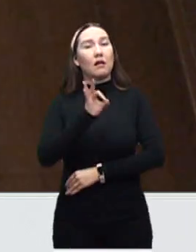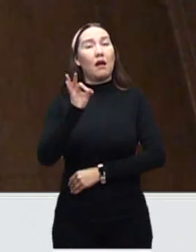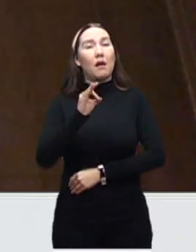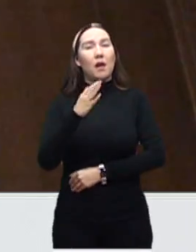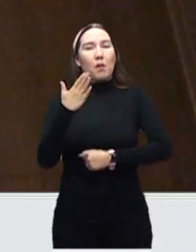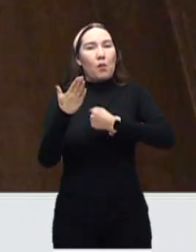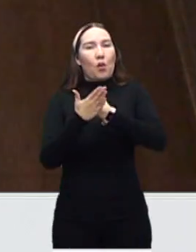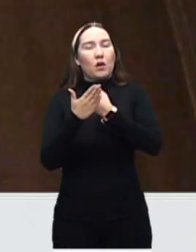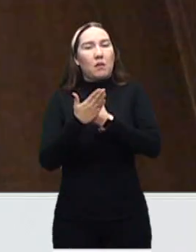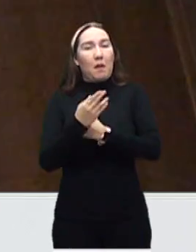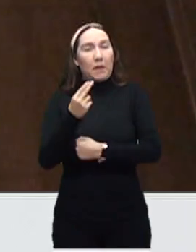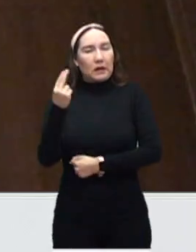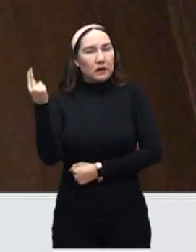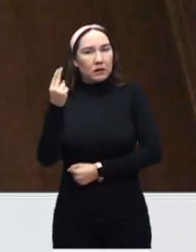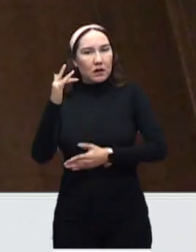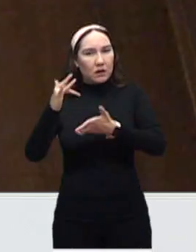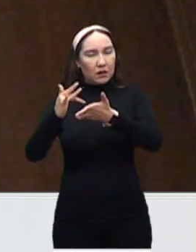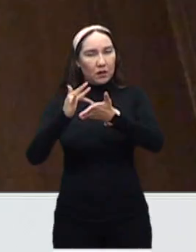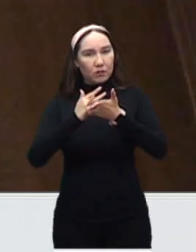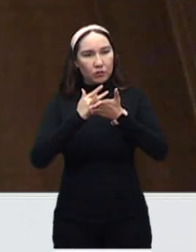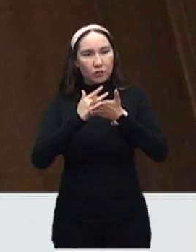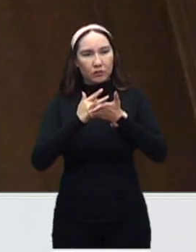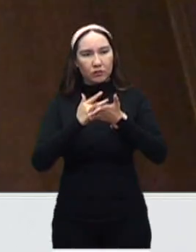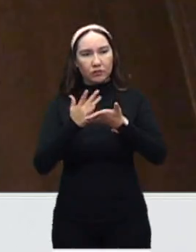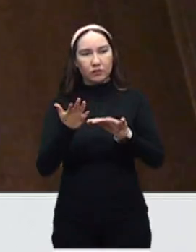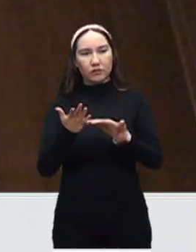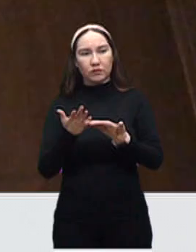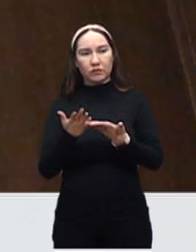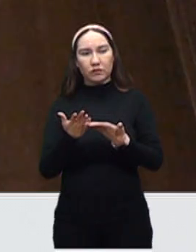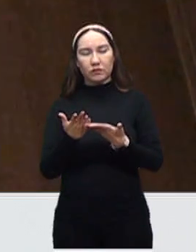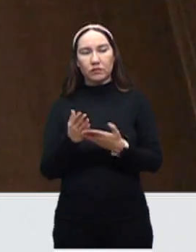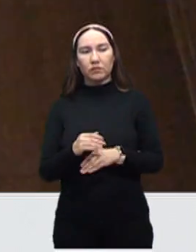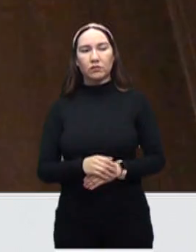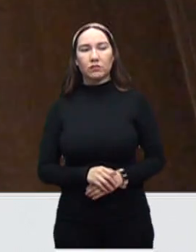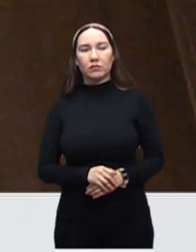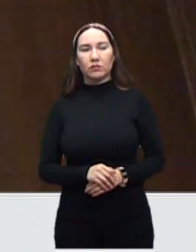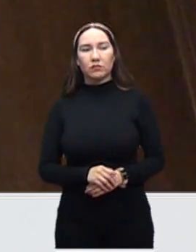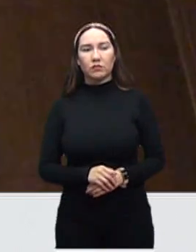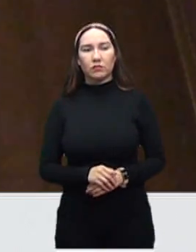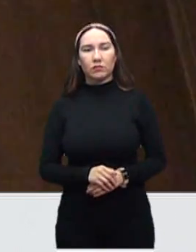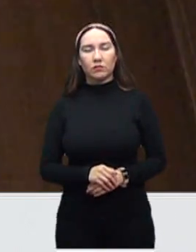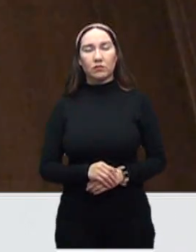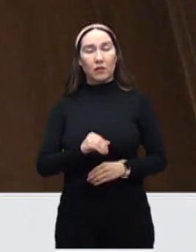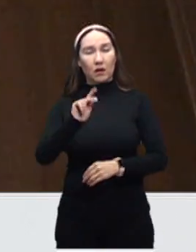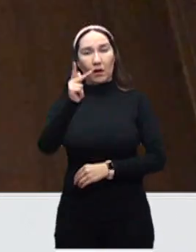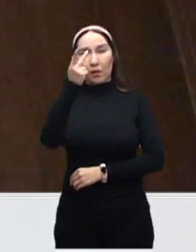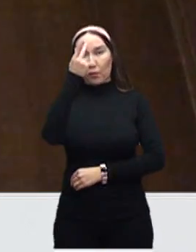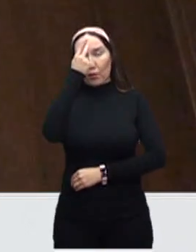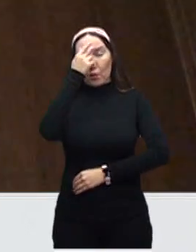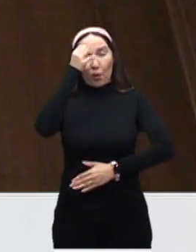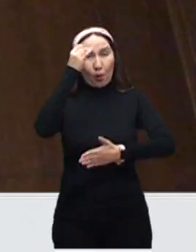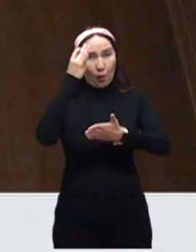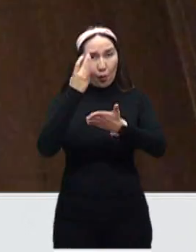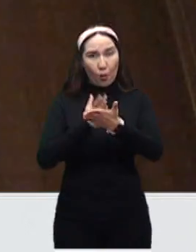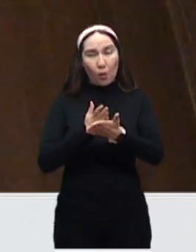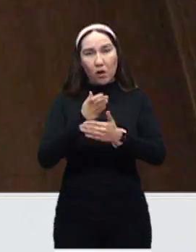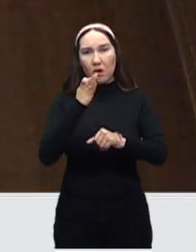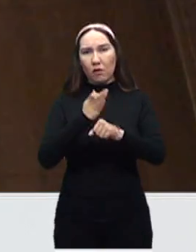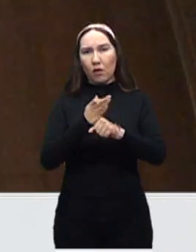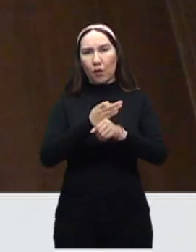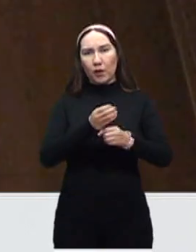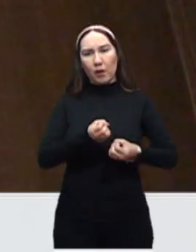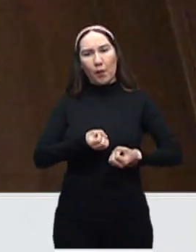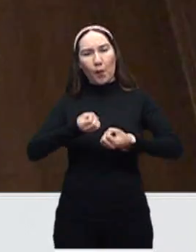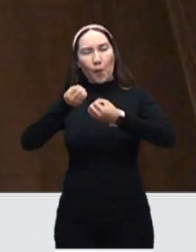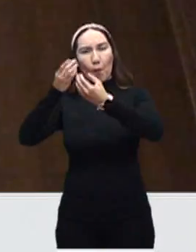estoy seguro porque así se ha ofrecido. No somos la única entidad que está enviando personal en este momento a la Ciudad